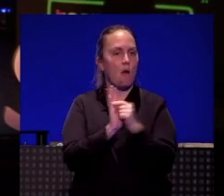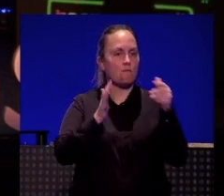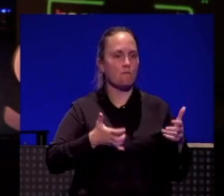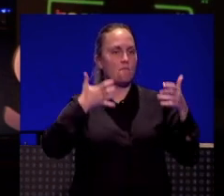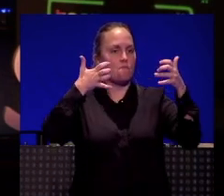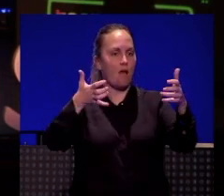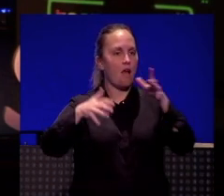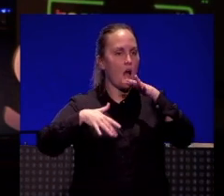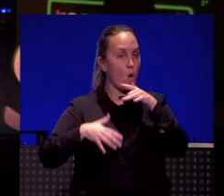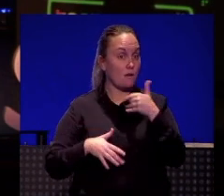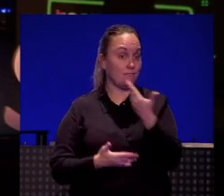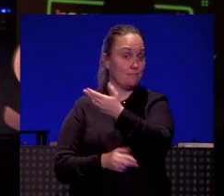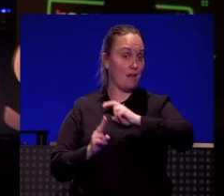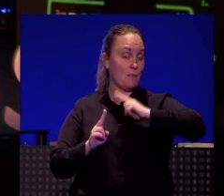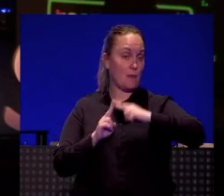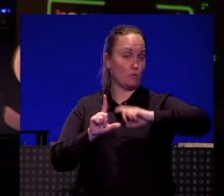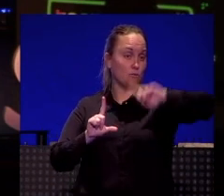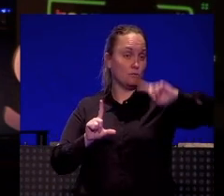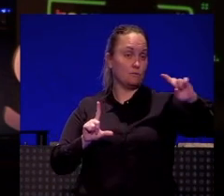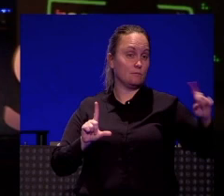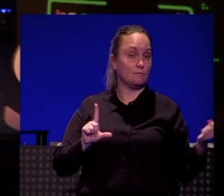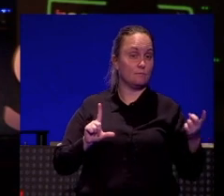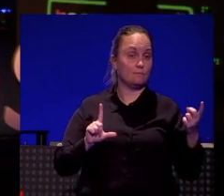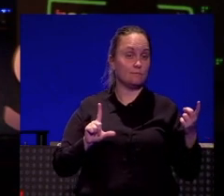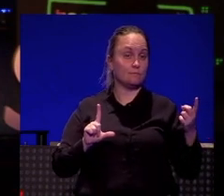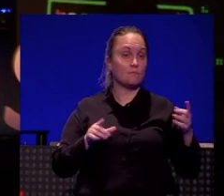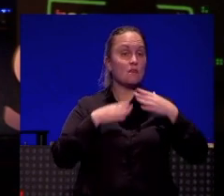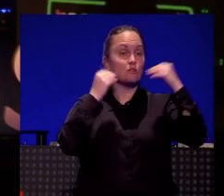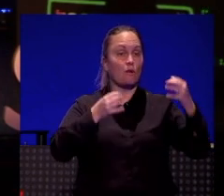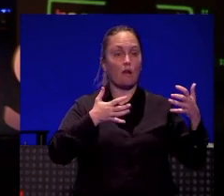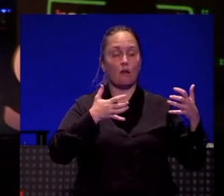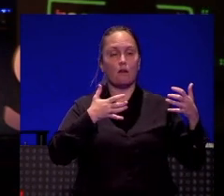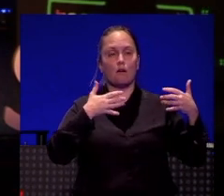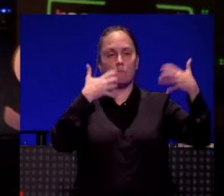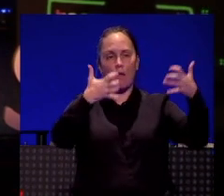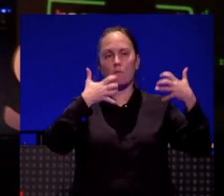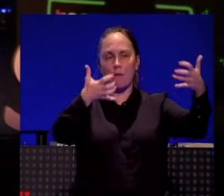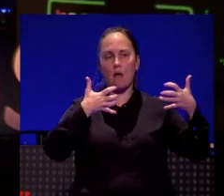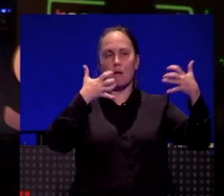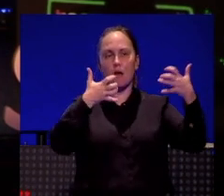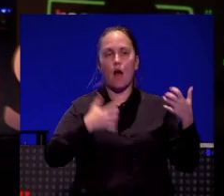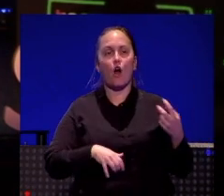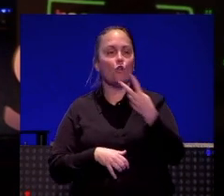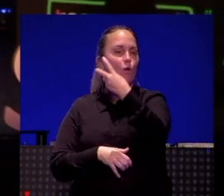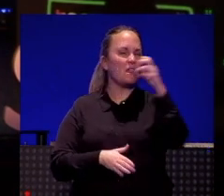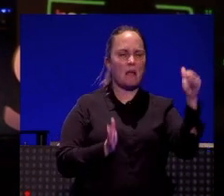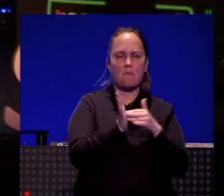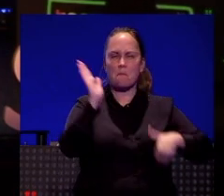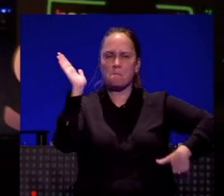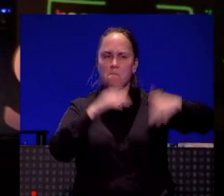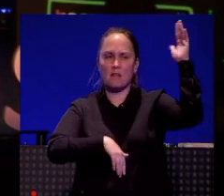nosotros, pues aquí están los datos, más de 237.000 historias a golpe de tuit y nos avalan más de 1